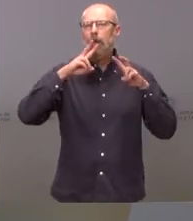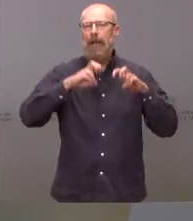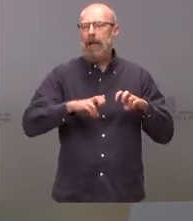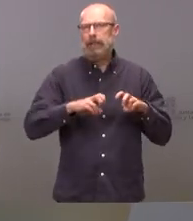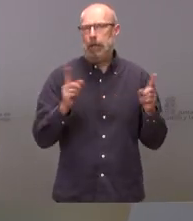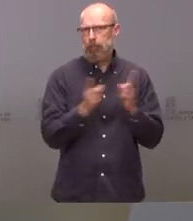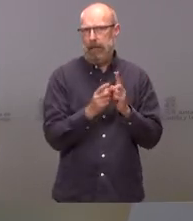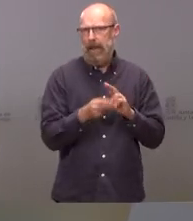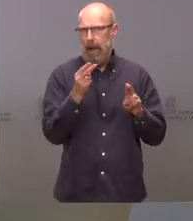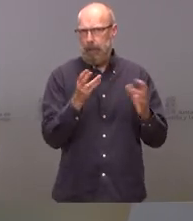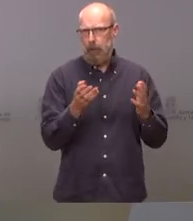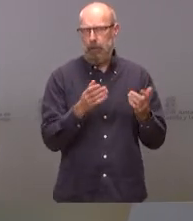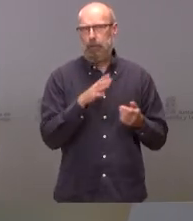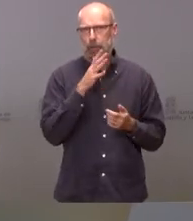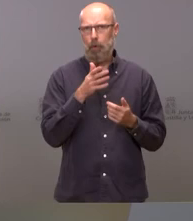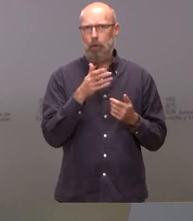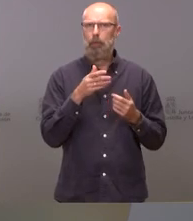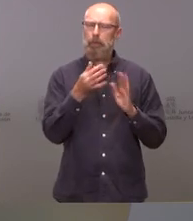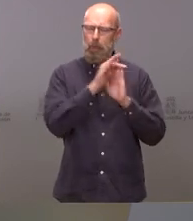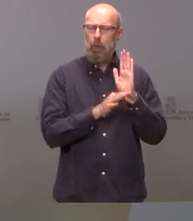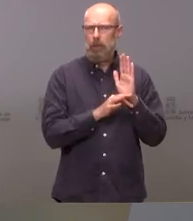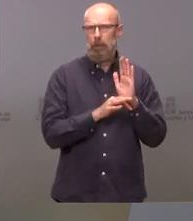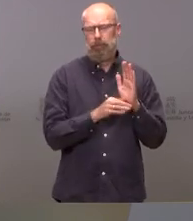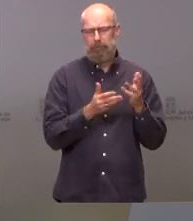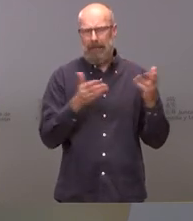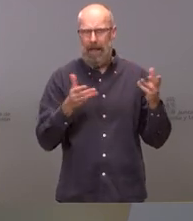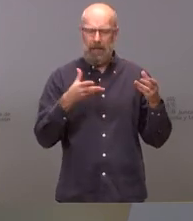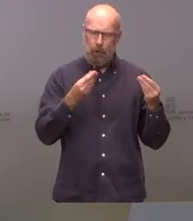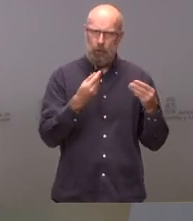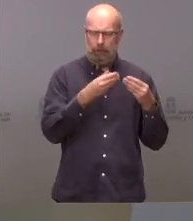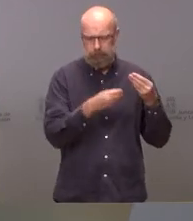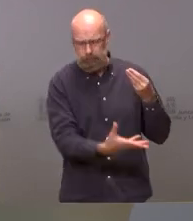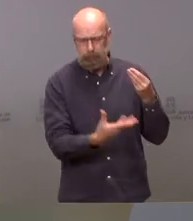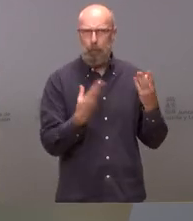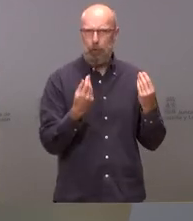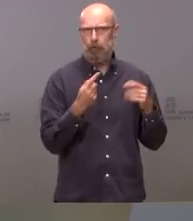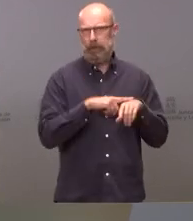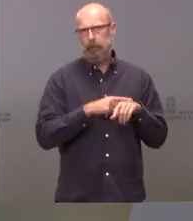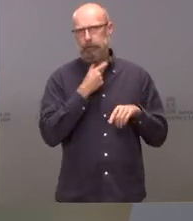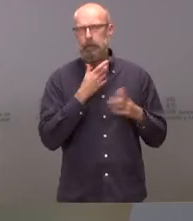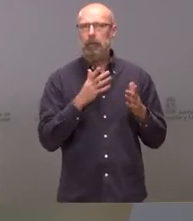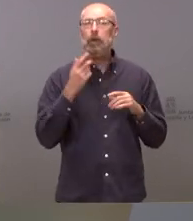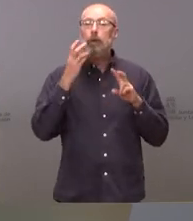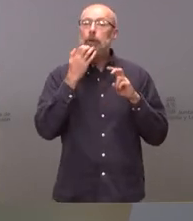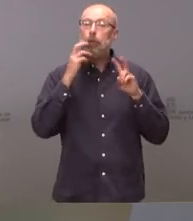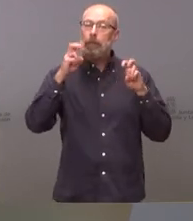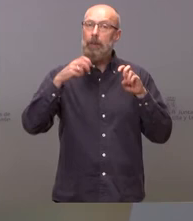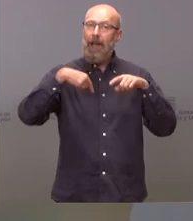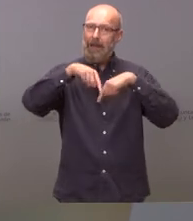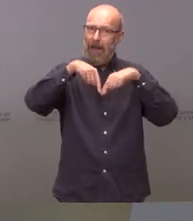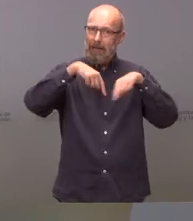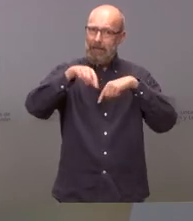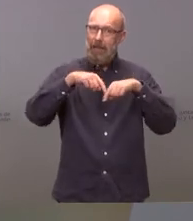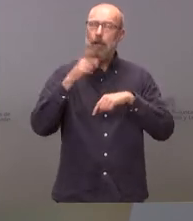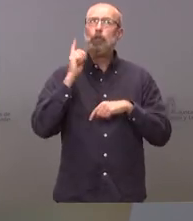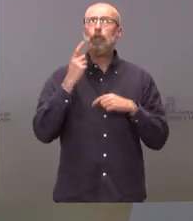los presupuestos son voluminosos y son muy complejos y lo que encontramos es en materia de carreteras vemos que solo hay financiación de